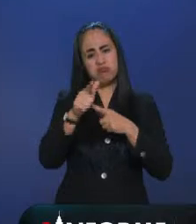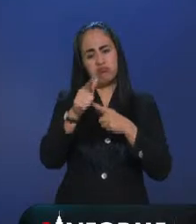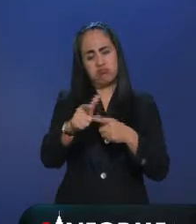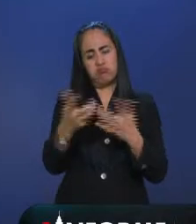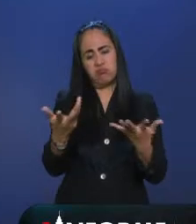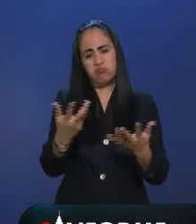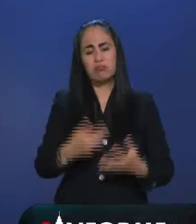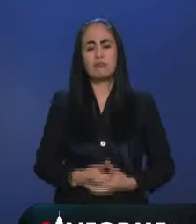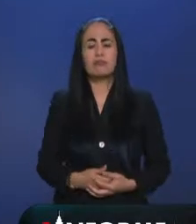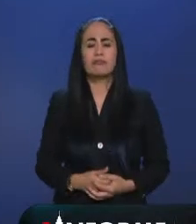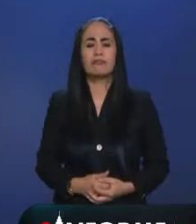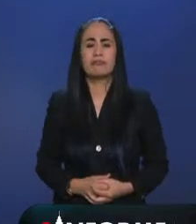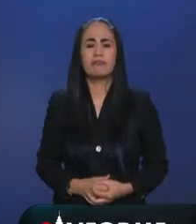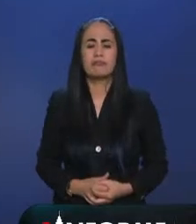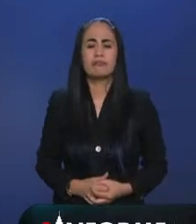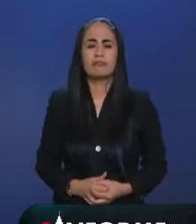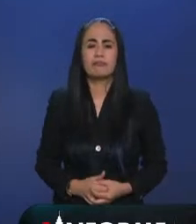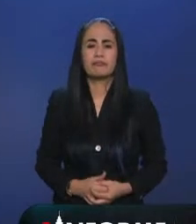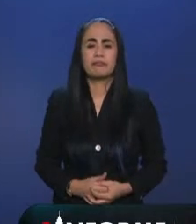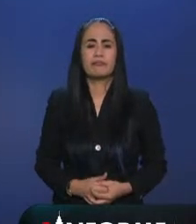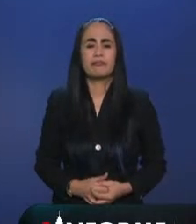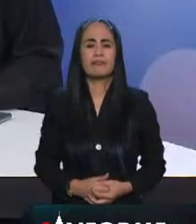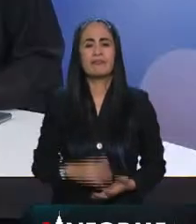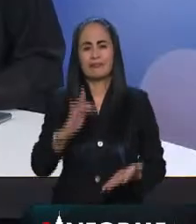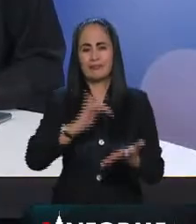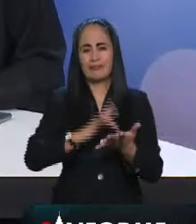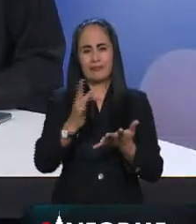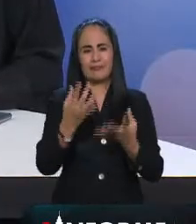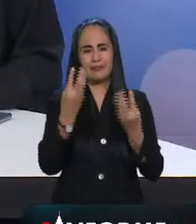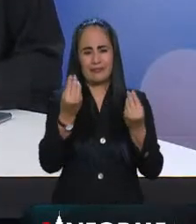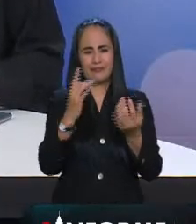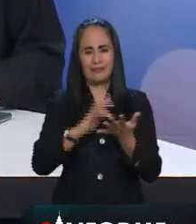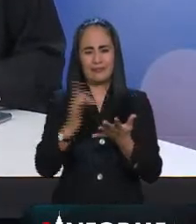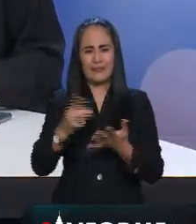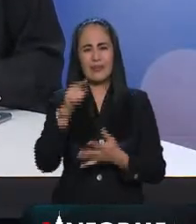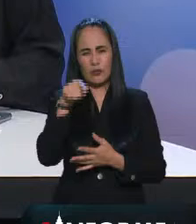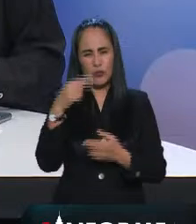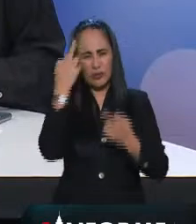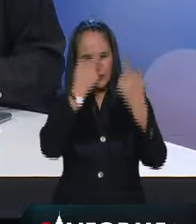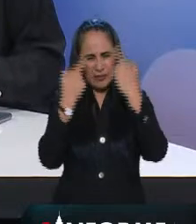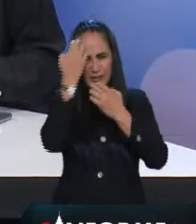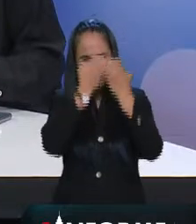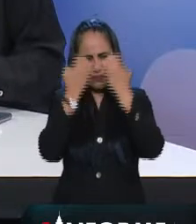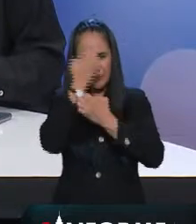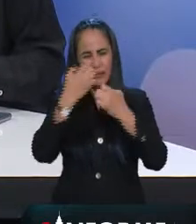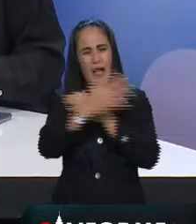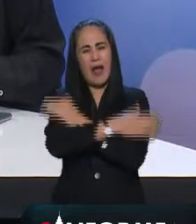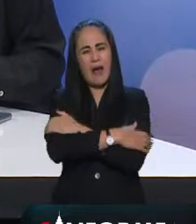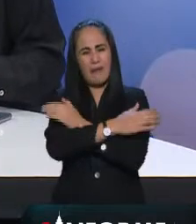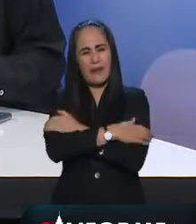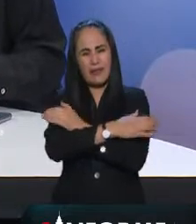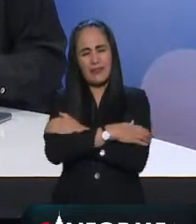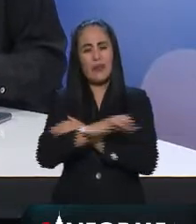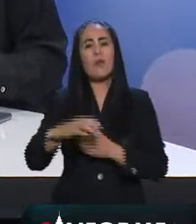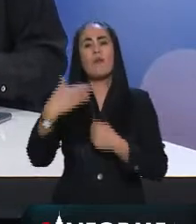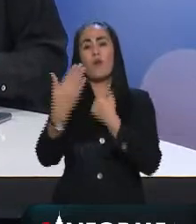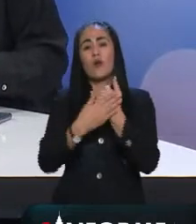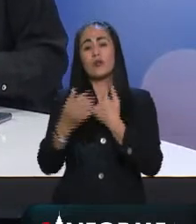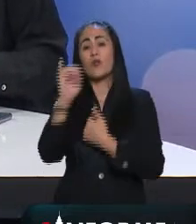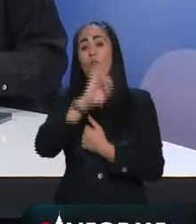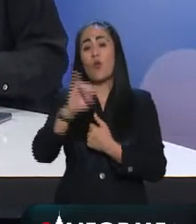no bueno pues sin duda y Alberto muchísimas gracias por tu análisis te mandamos un abrazo desde acá y nos vemos el jueves